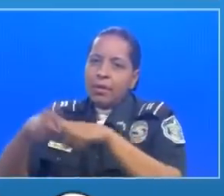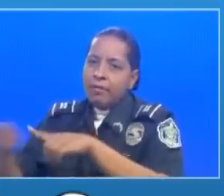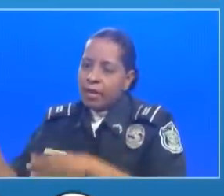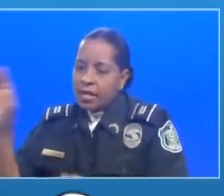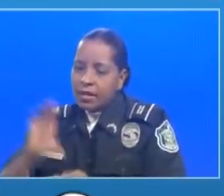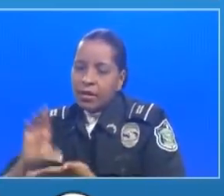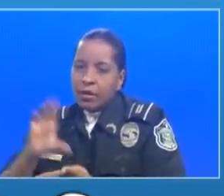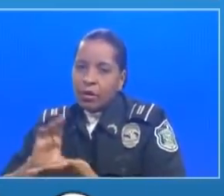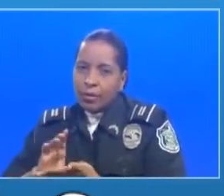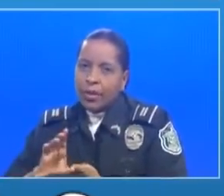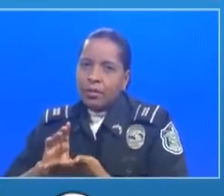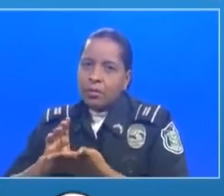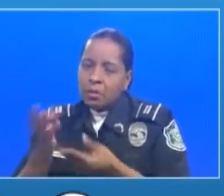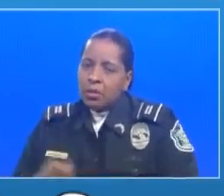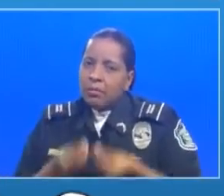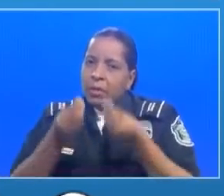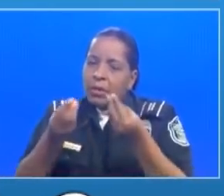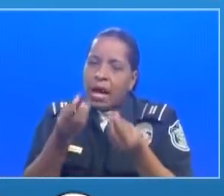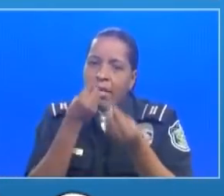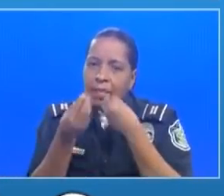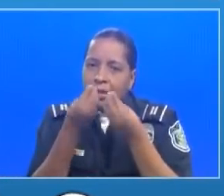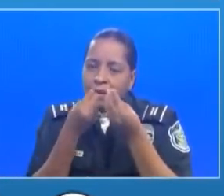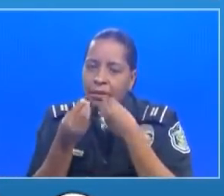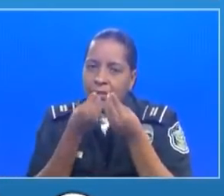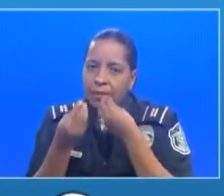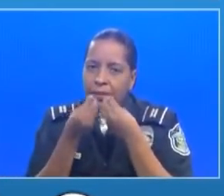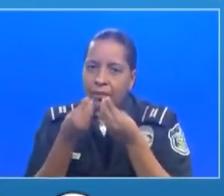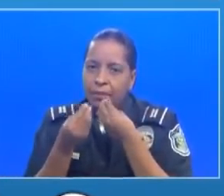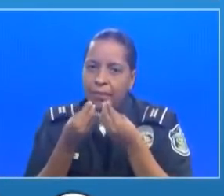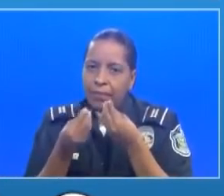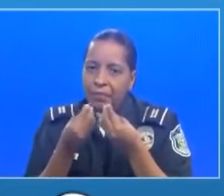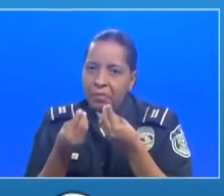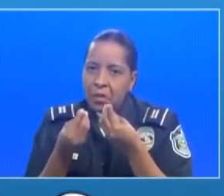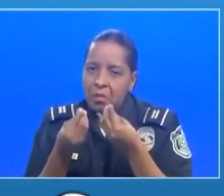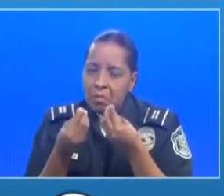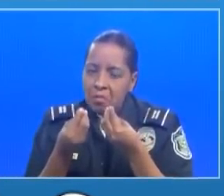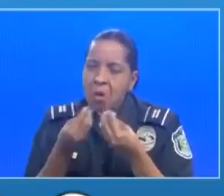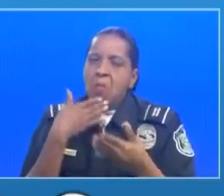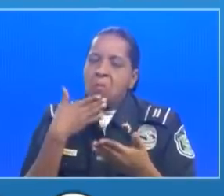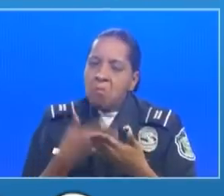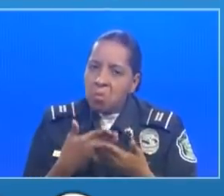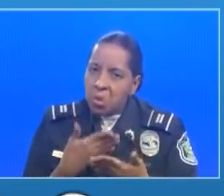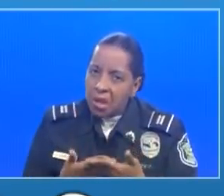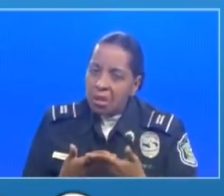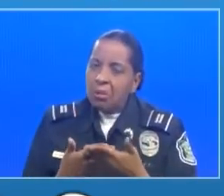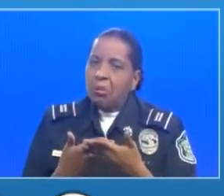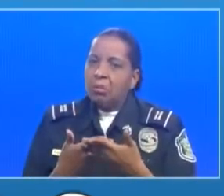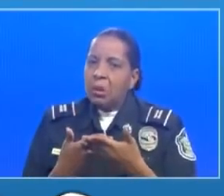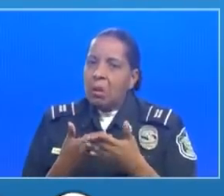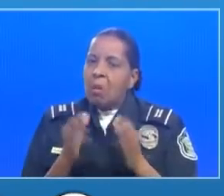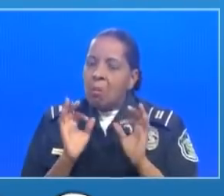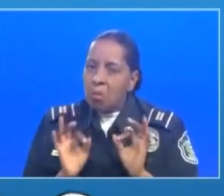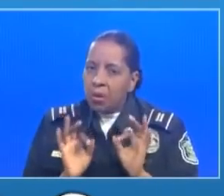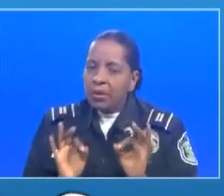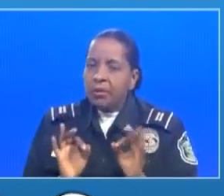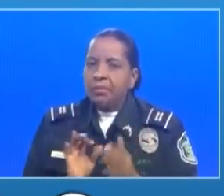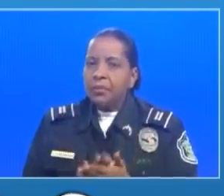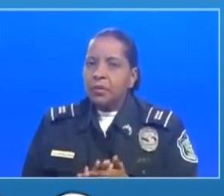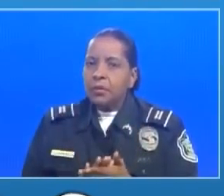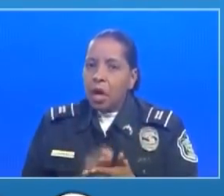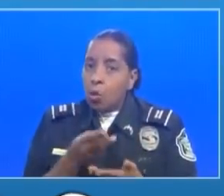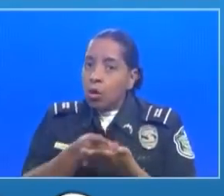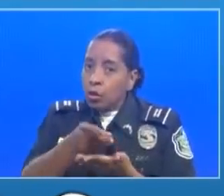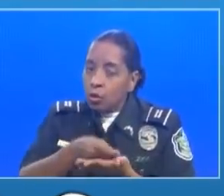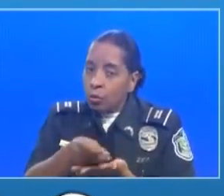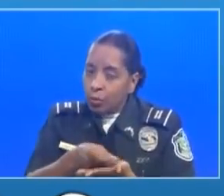nos están brindando alimentos saludables de excelente calidad y sobre todo a buenos